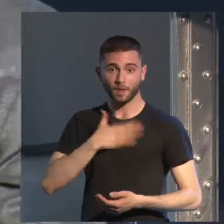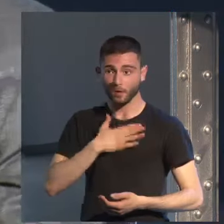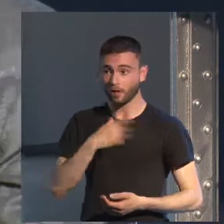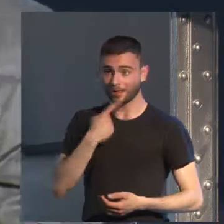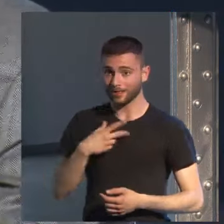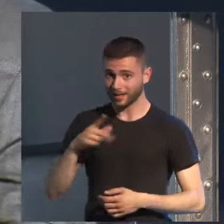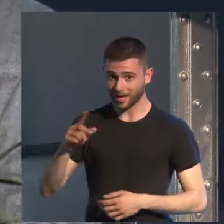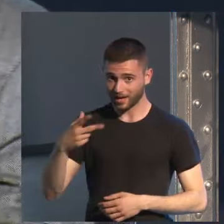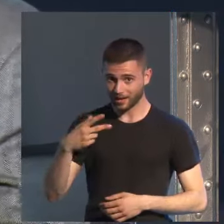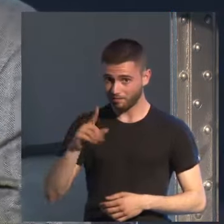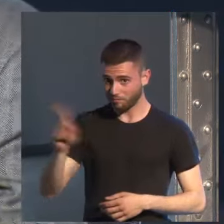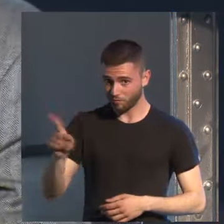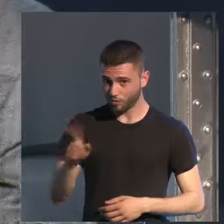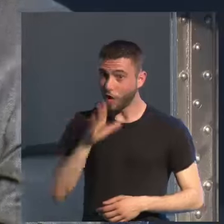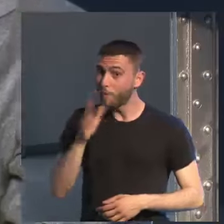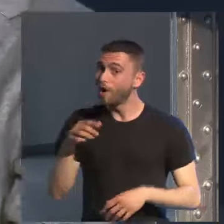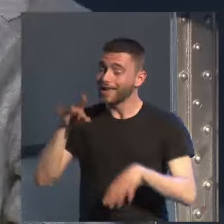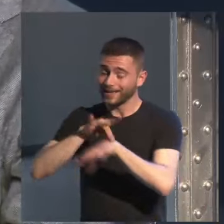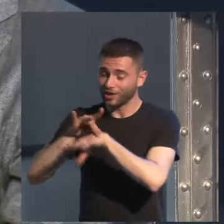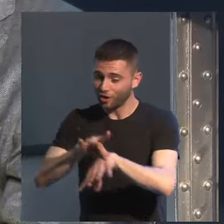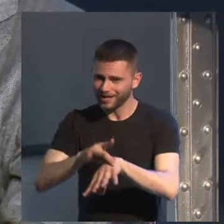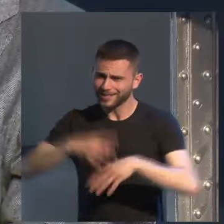porque ahí hace falta un guionista de verdad